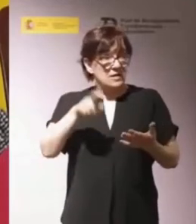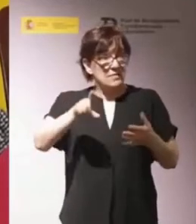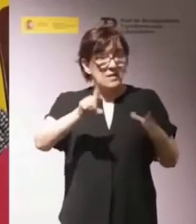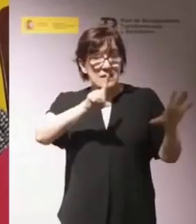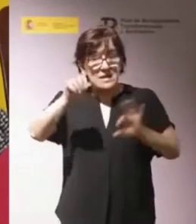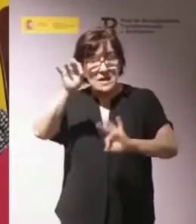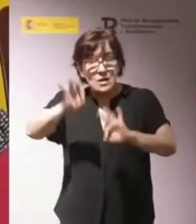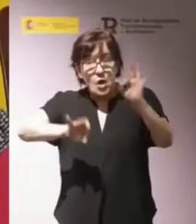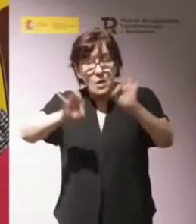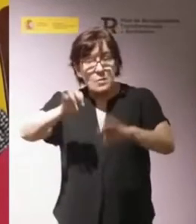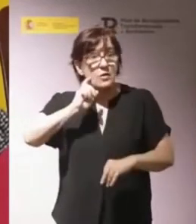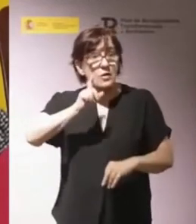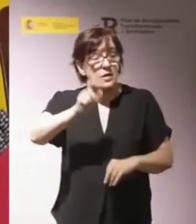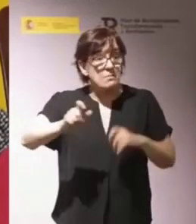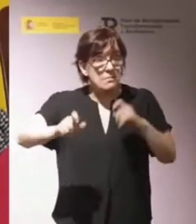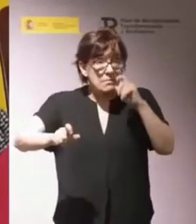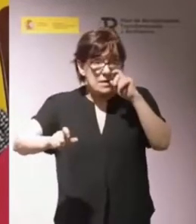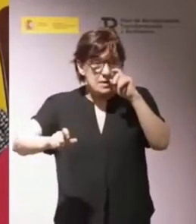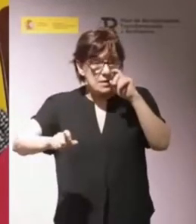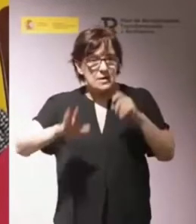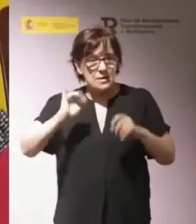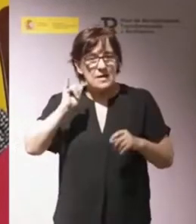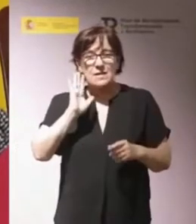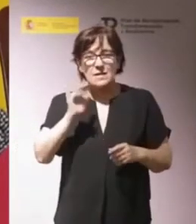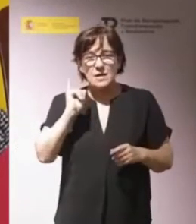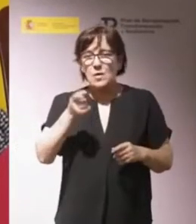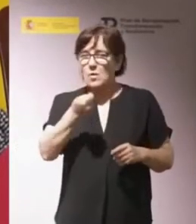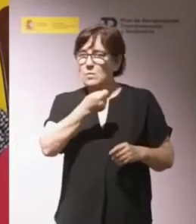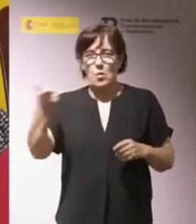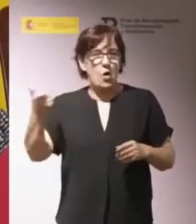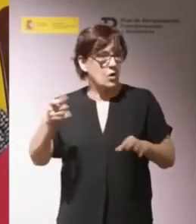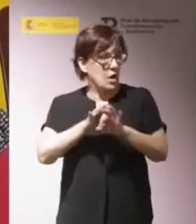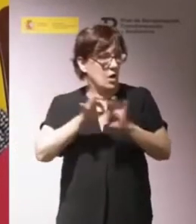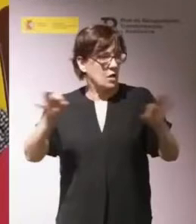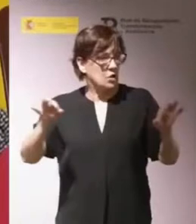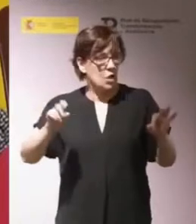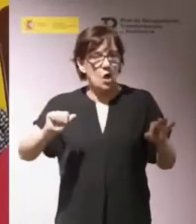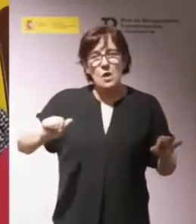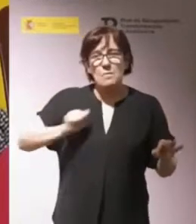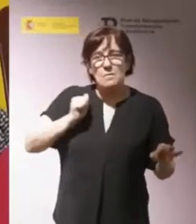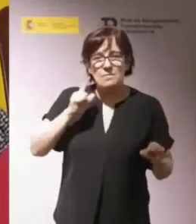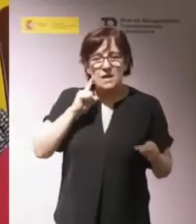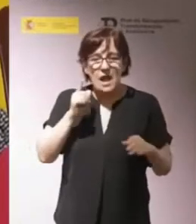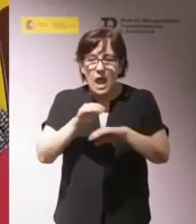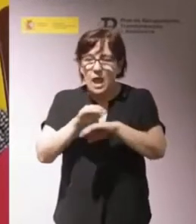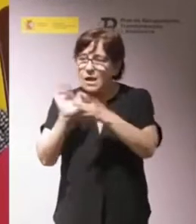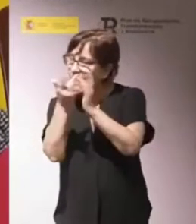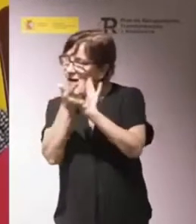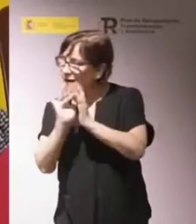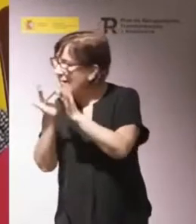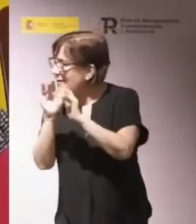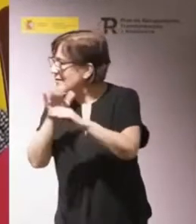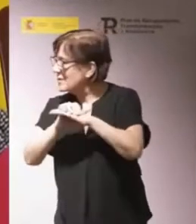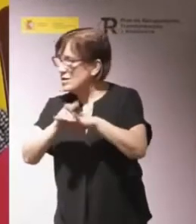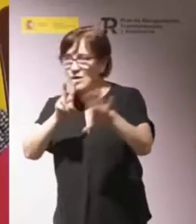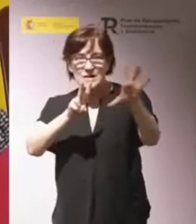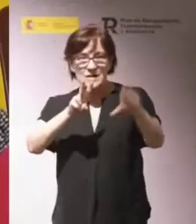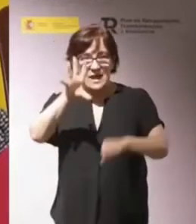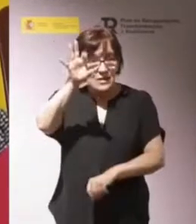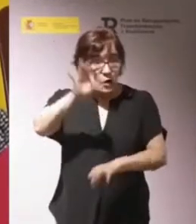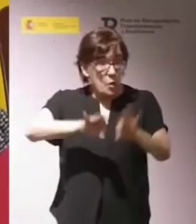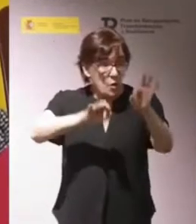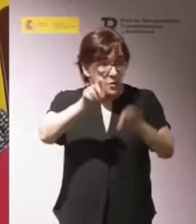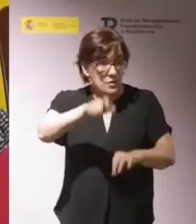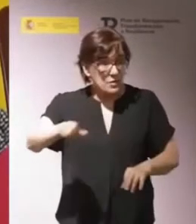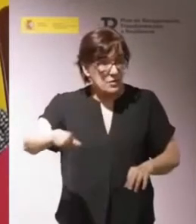sesenta por ciento de las personas van a tener o tienen poca o ninguna oportunidad para hacer amistades. El setenta y cinco por ciento de